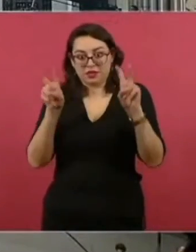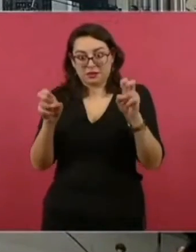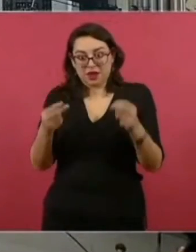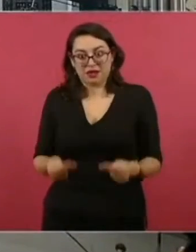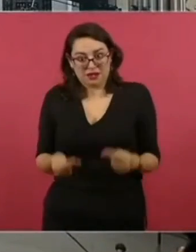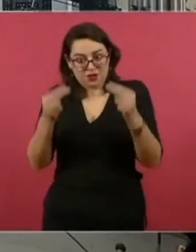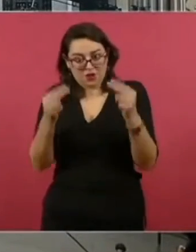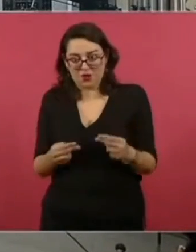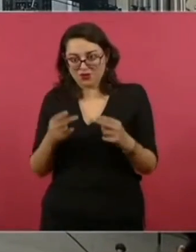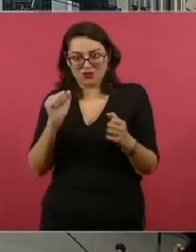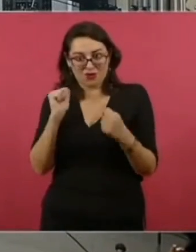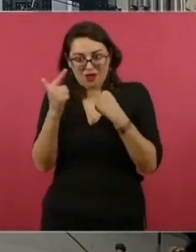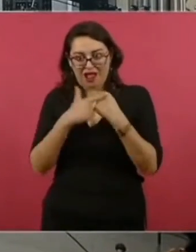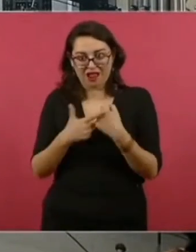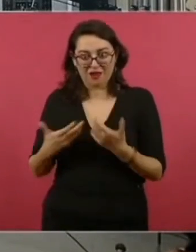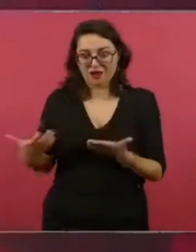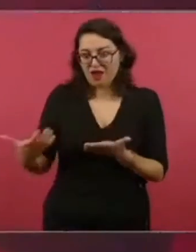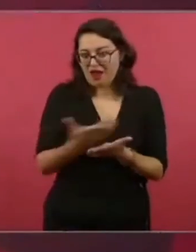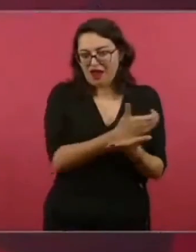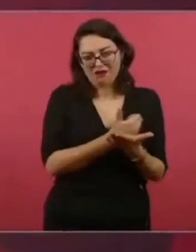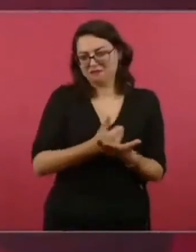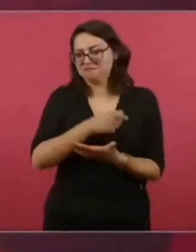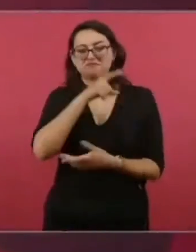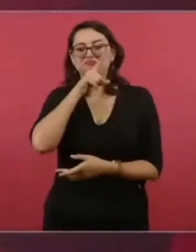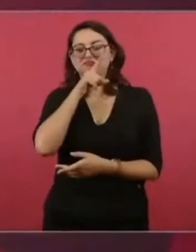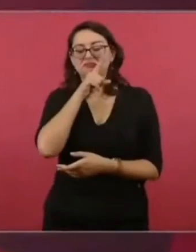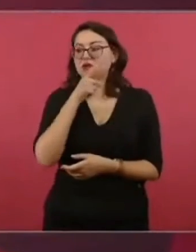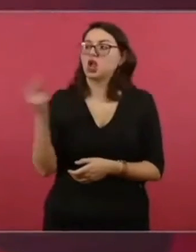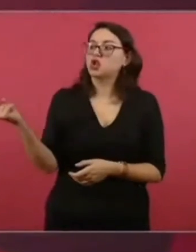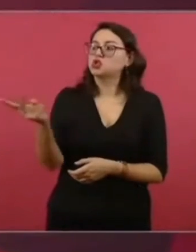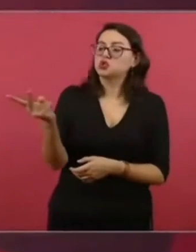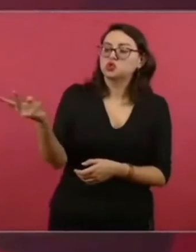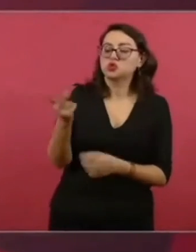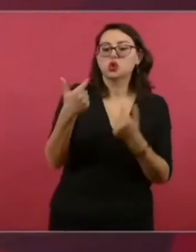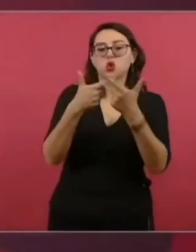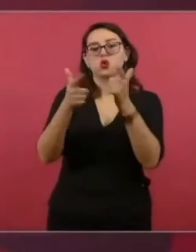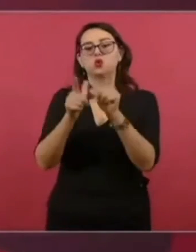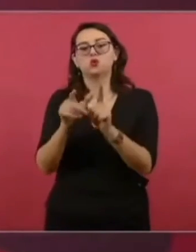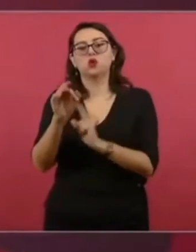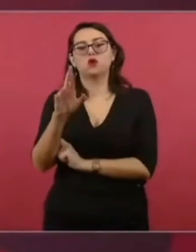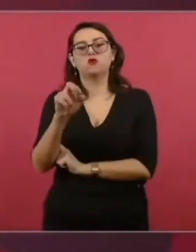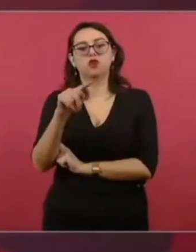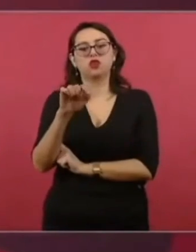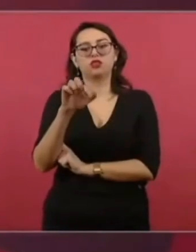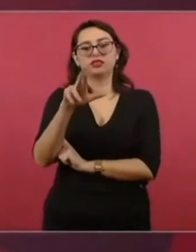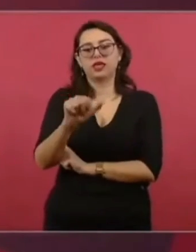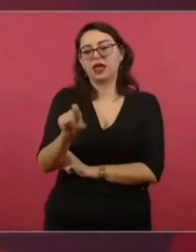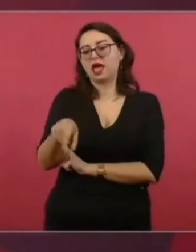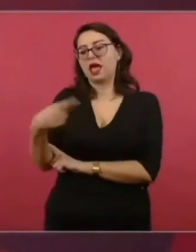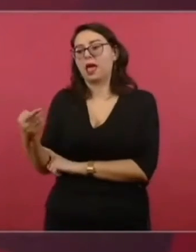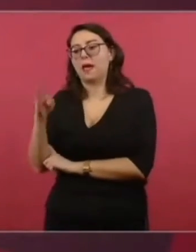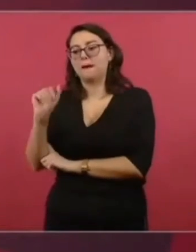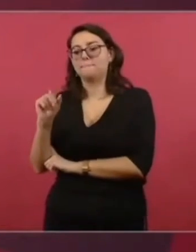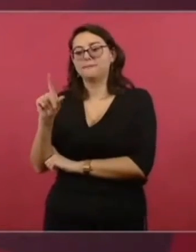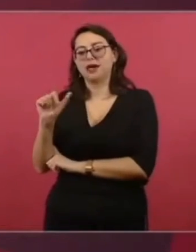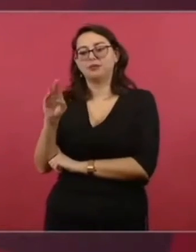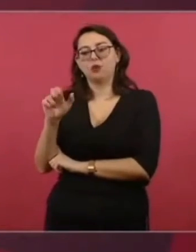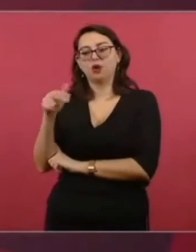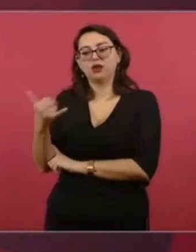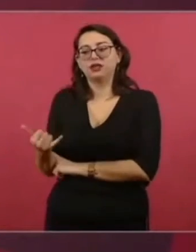y ellos, esos sí son, pues buenas personas.